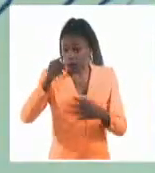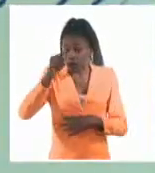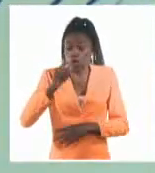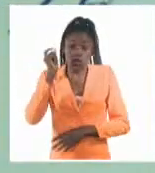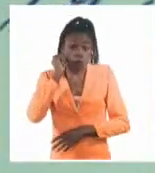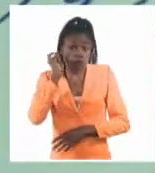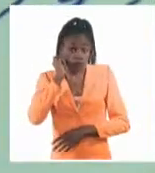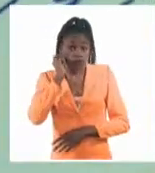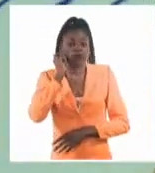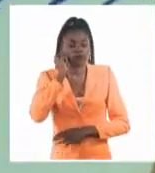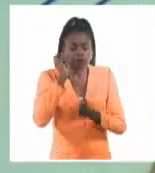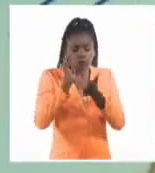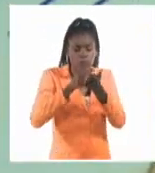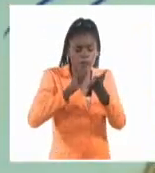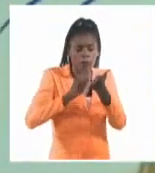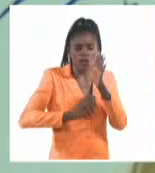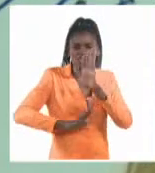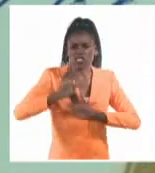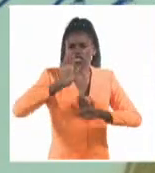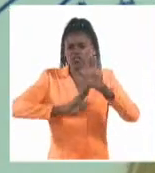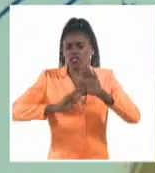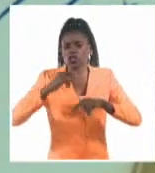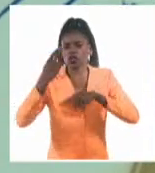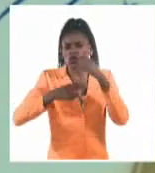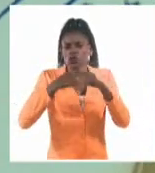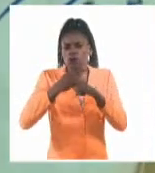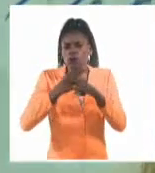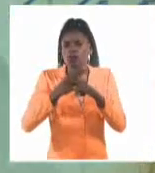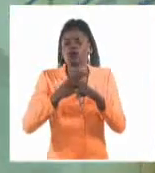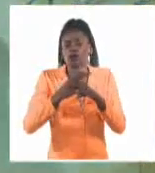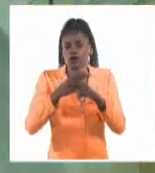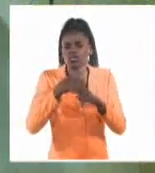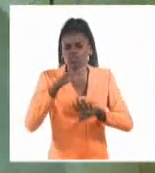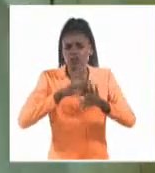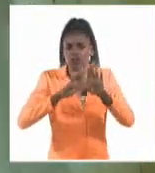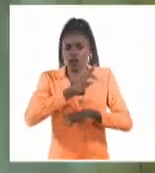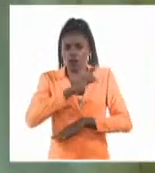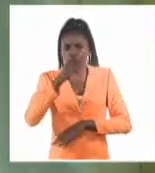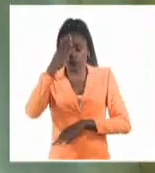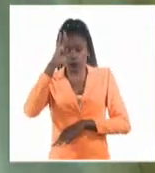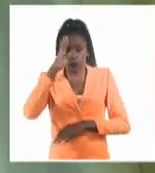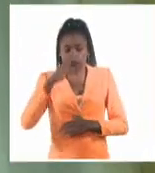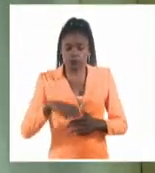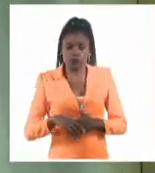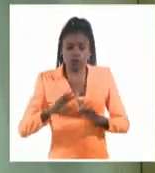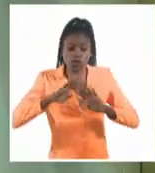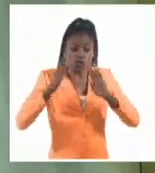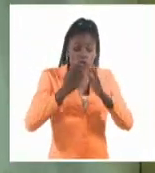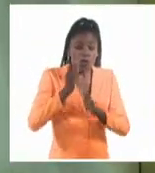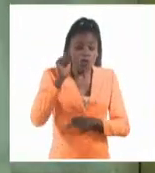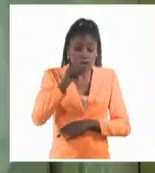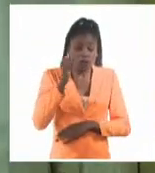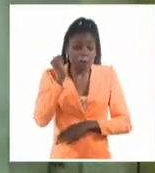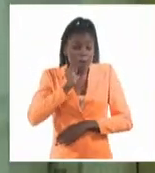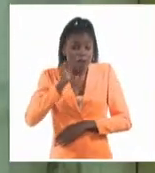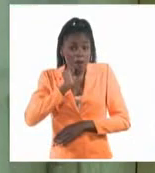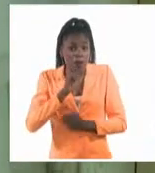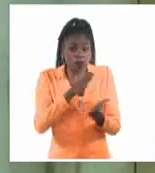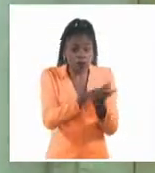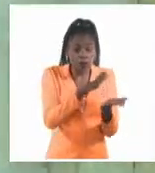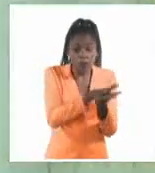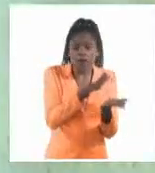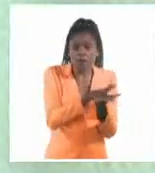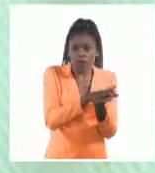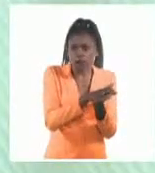Louise Strong, defensora de los movimientos comunistas. Todo esto, y mucho más, forma parte de la colección